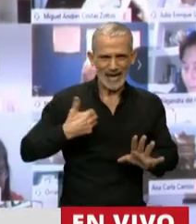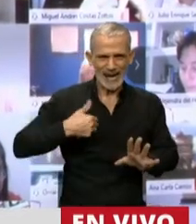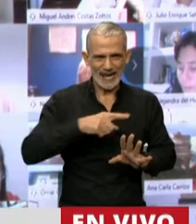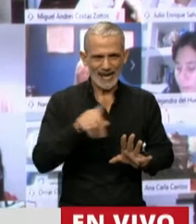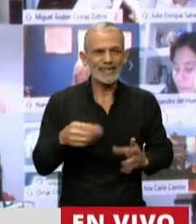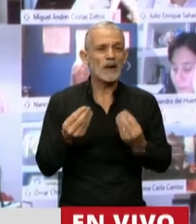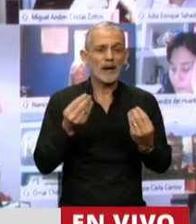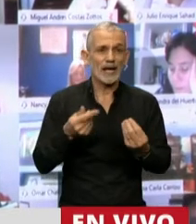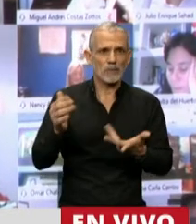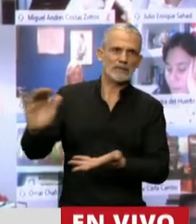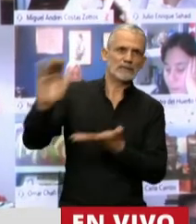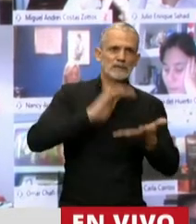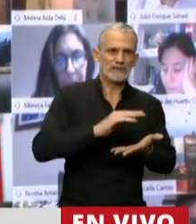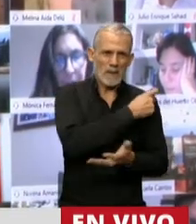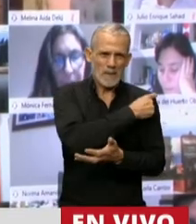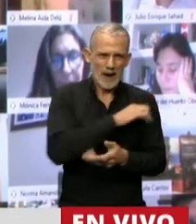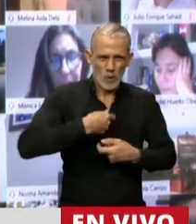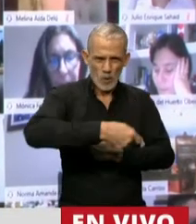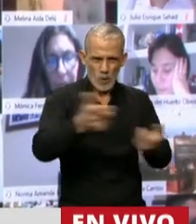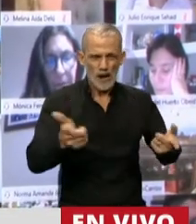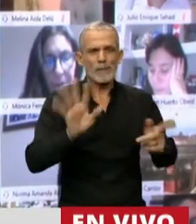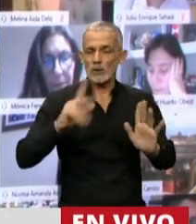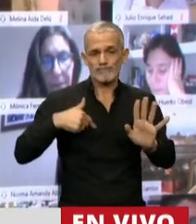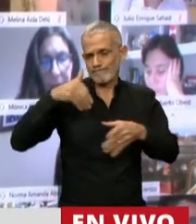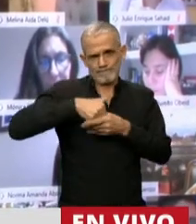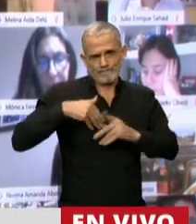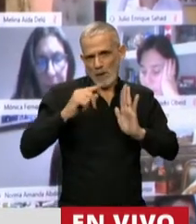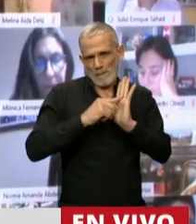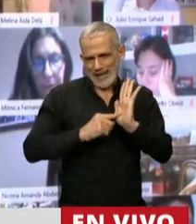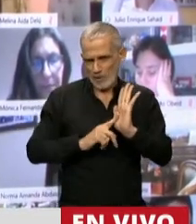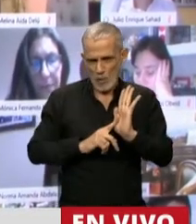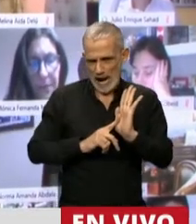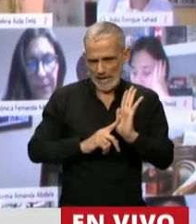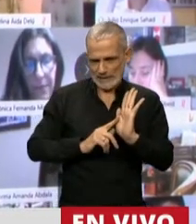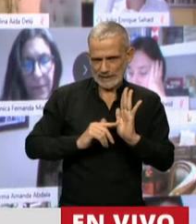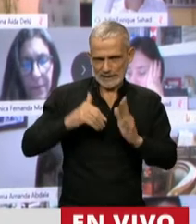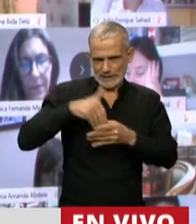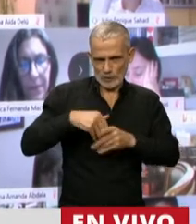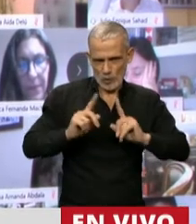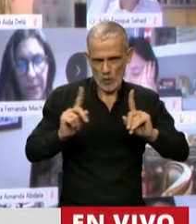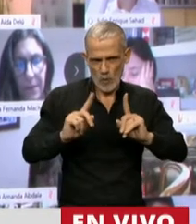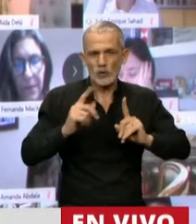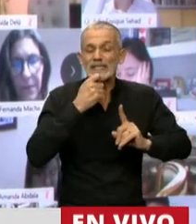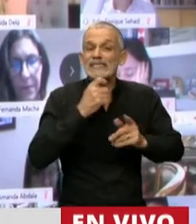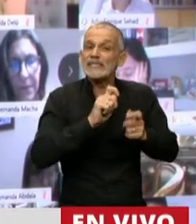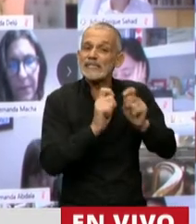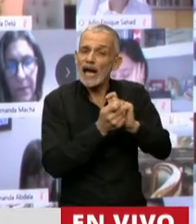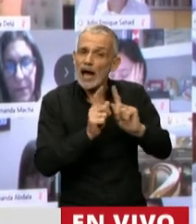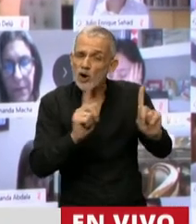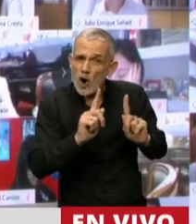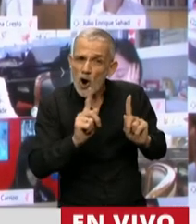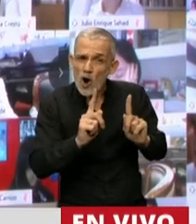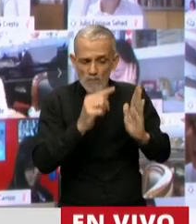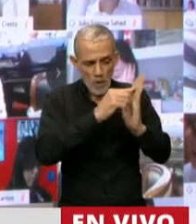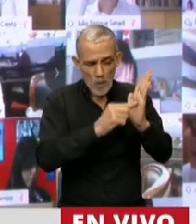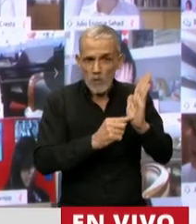el país para poder abastecerse, pero me abstendré en caso de que no haya